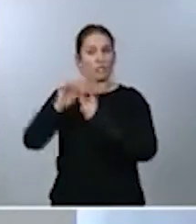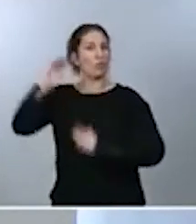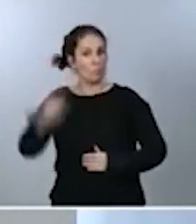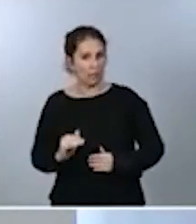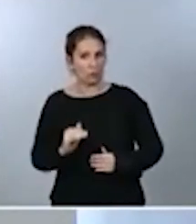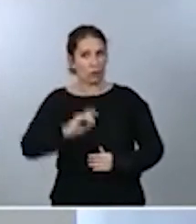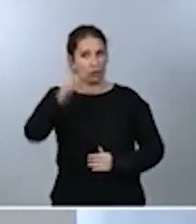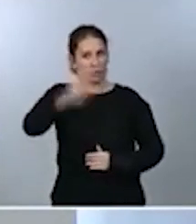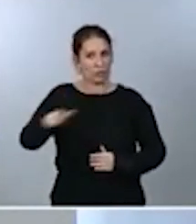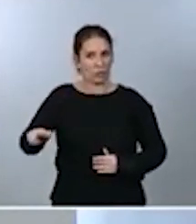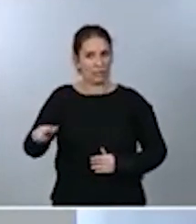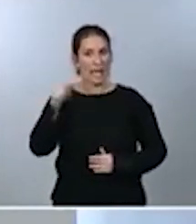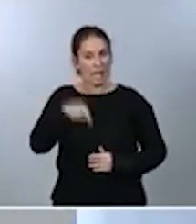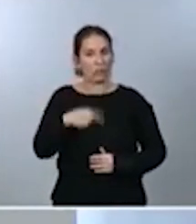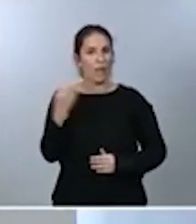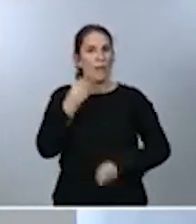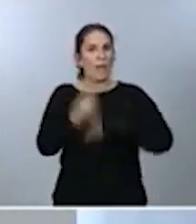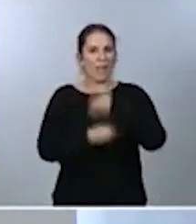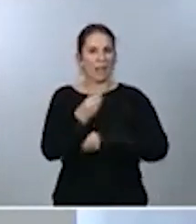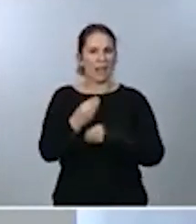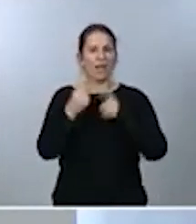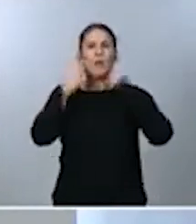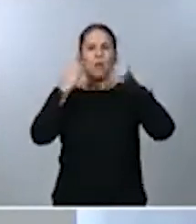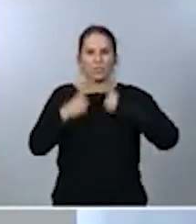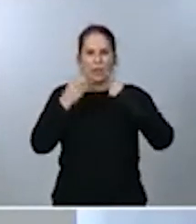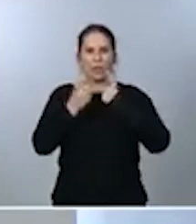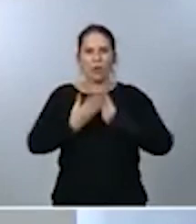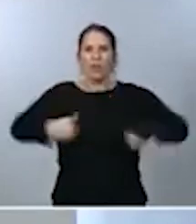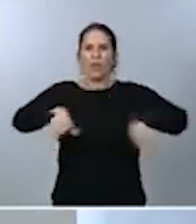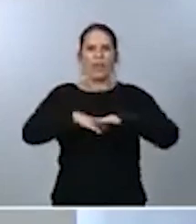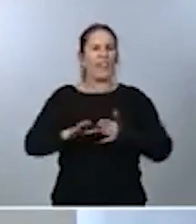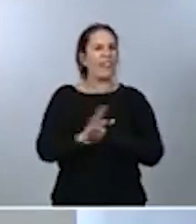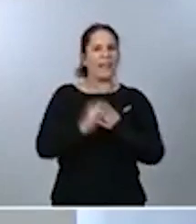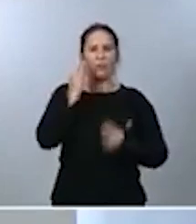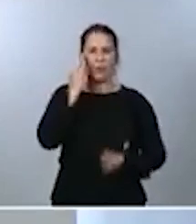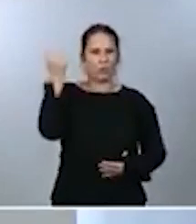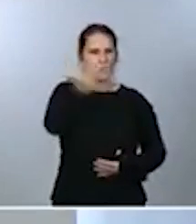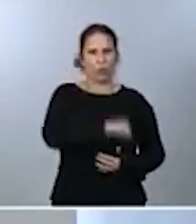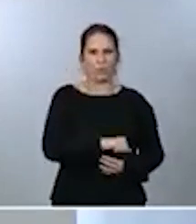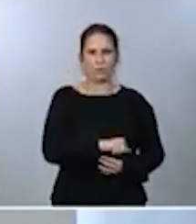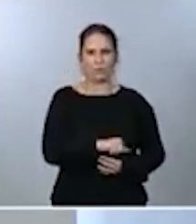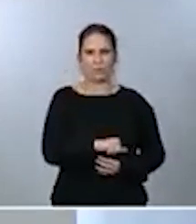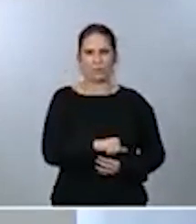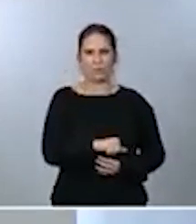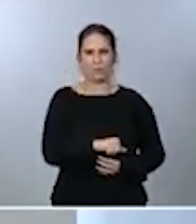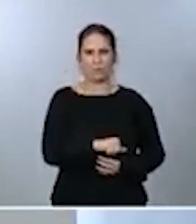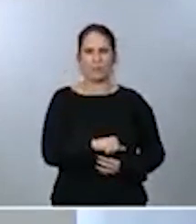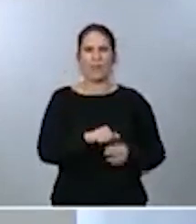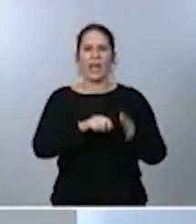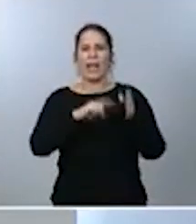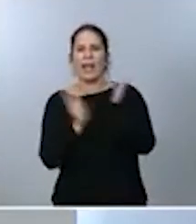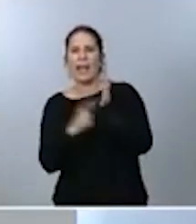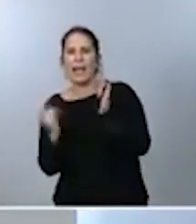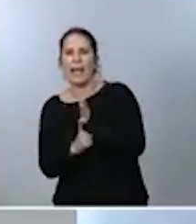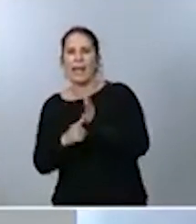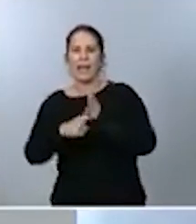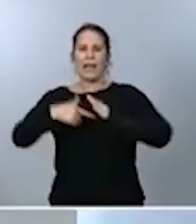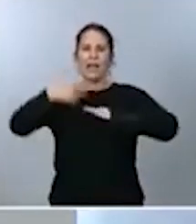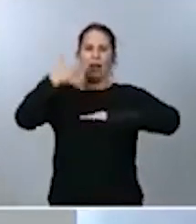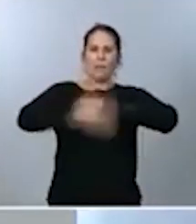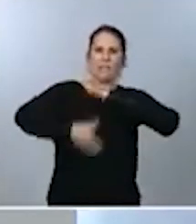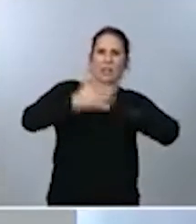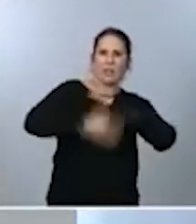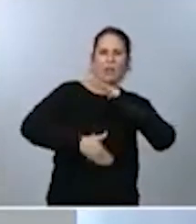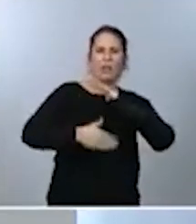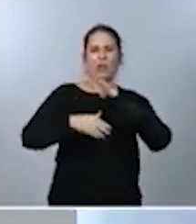hacerlo esto con el esfuerzo de todos y de todas. Mucho mejor que con limitaciones legales, aunque las limitaciones legales